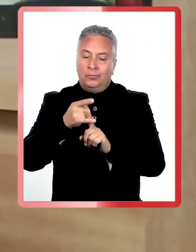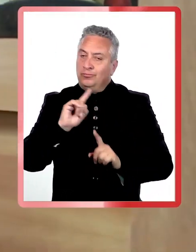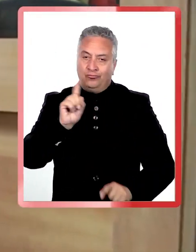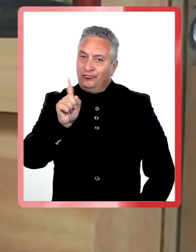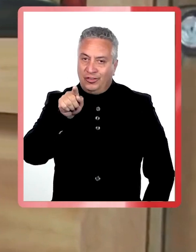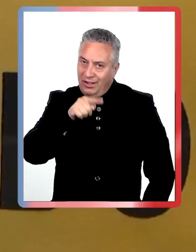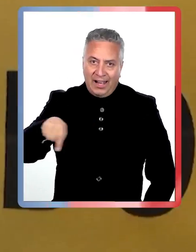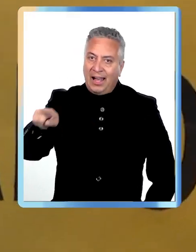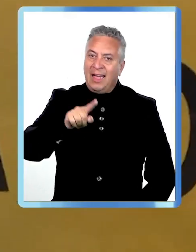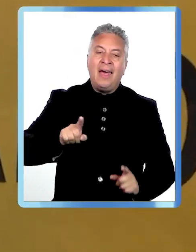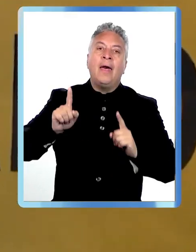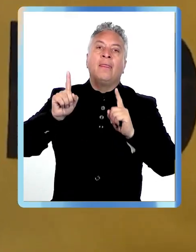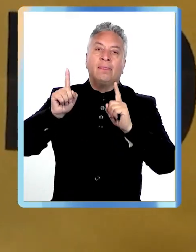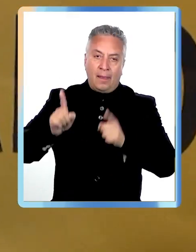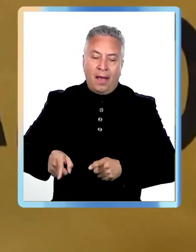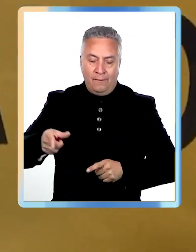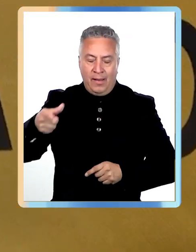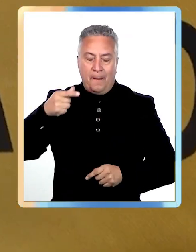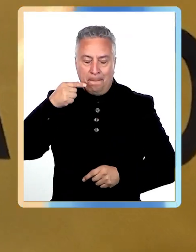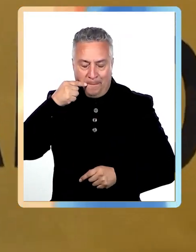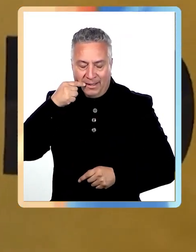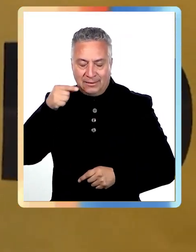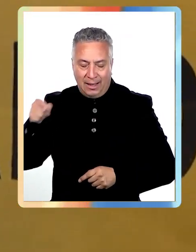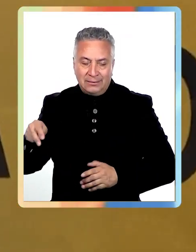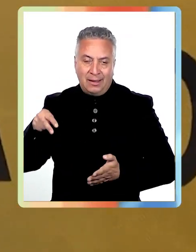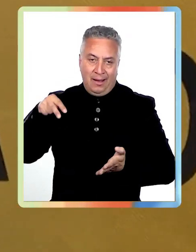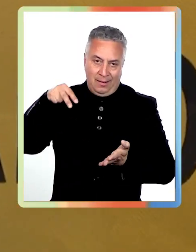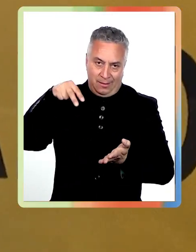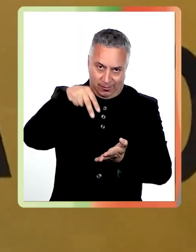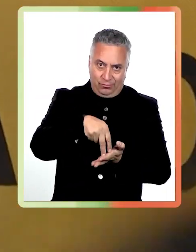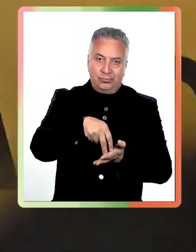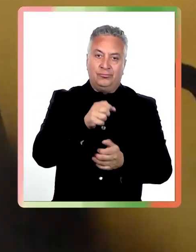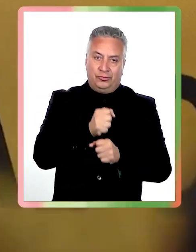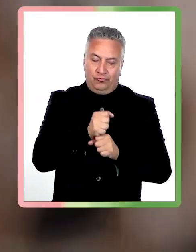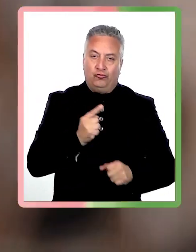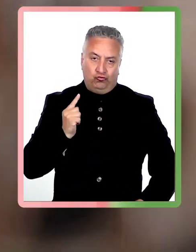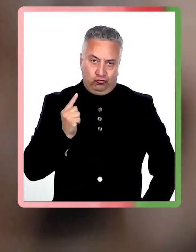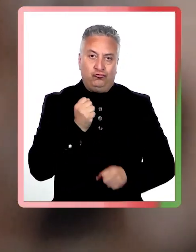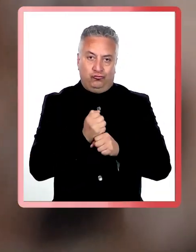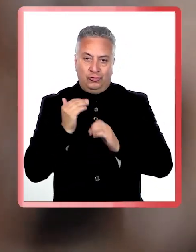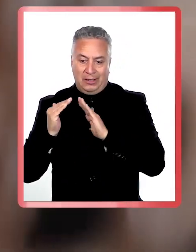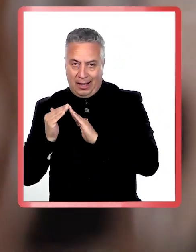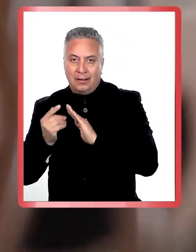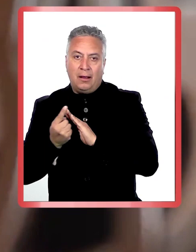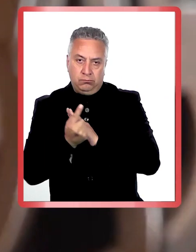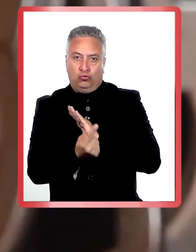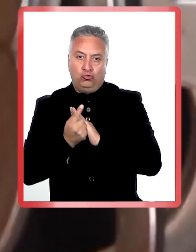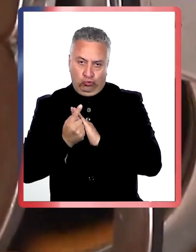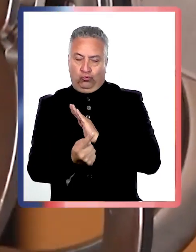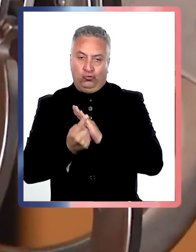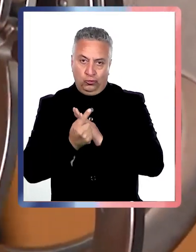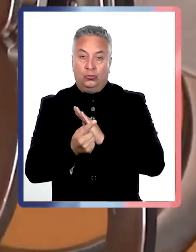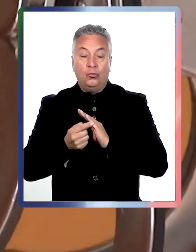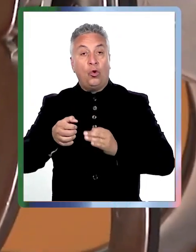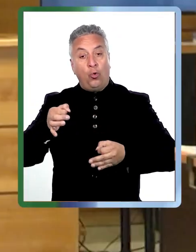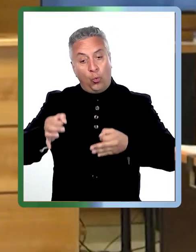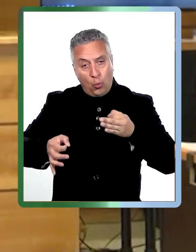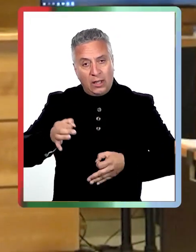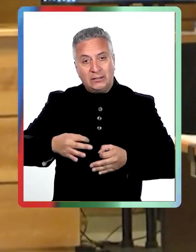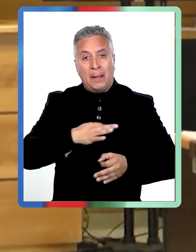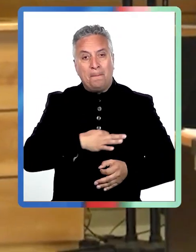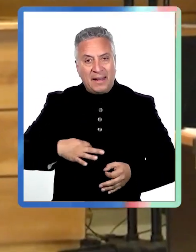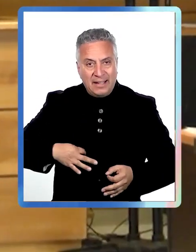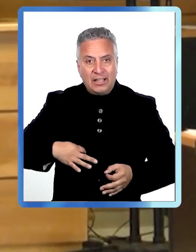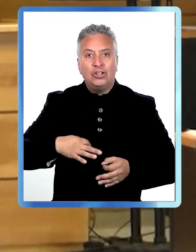funciones en forma presencial y en el caso de jueces, de juezas, de ministros, de ministras, en las salas de audiencia